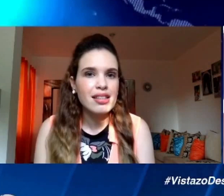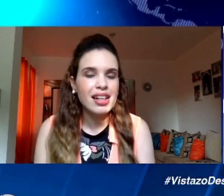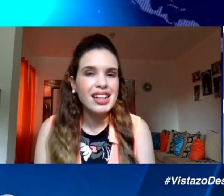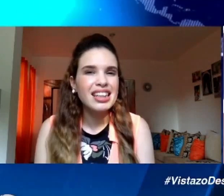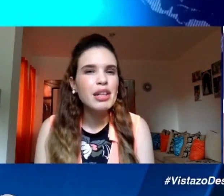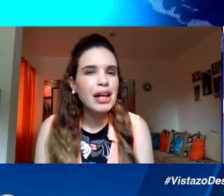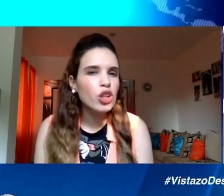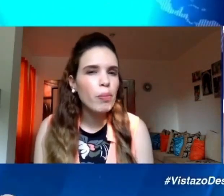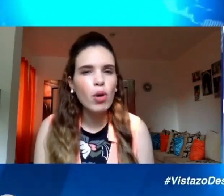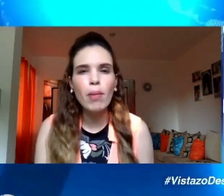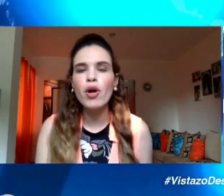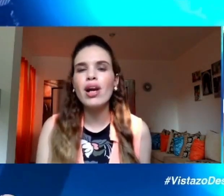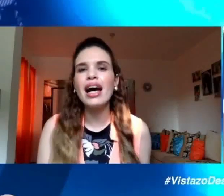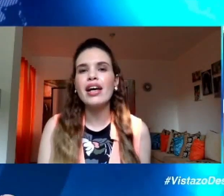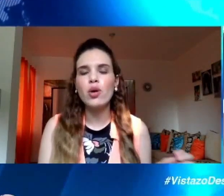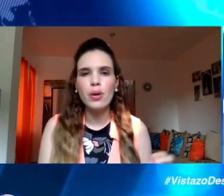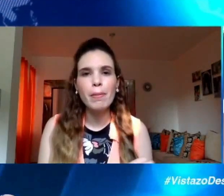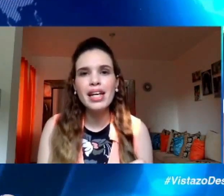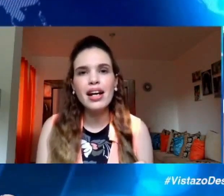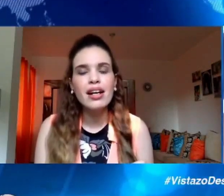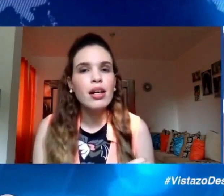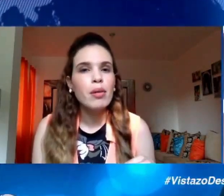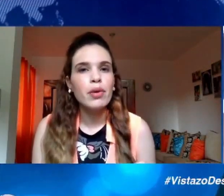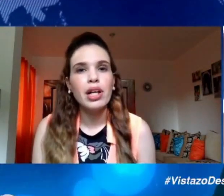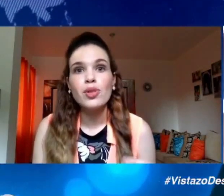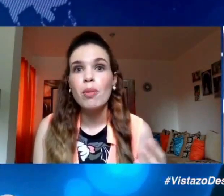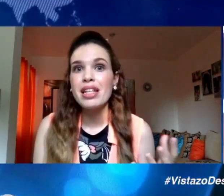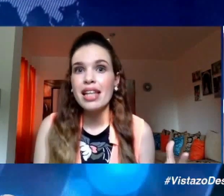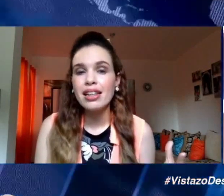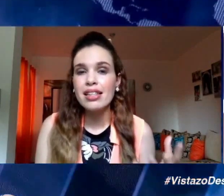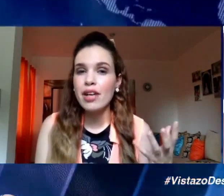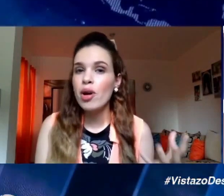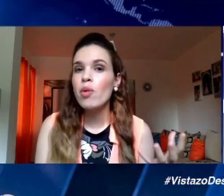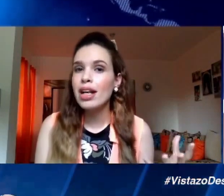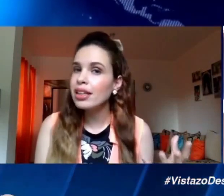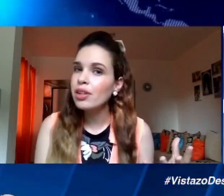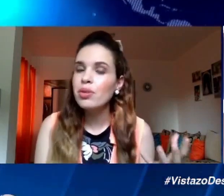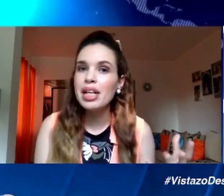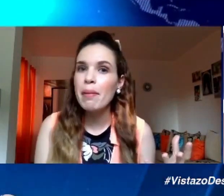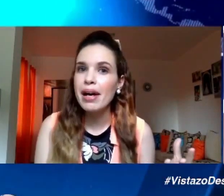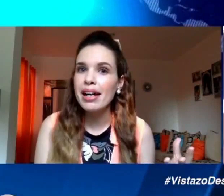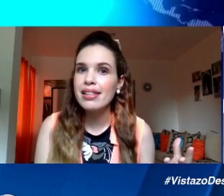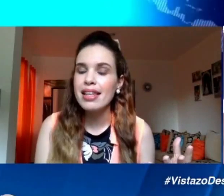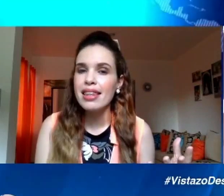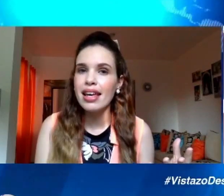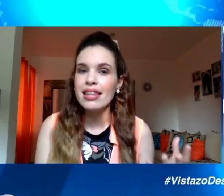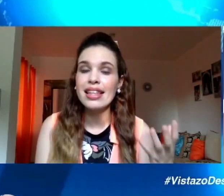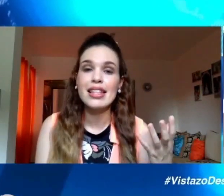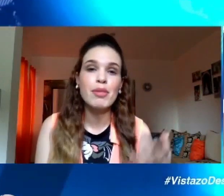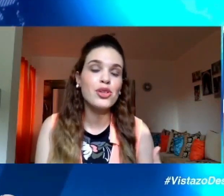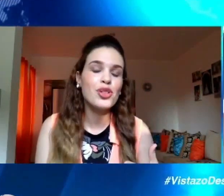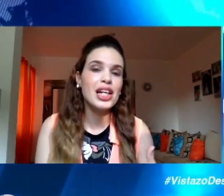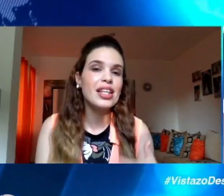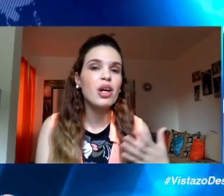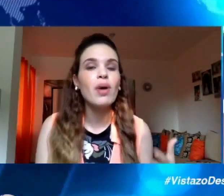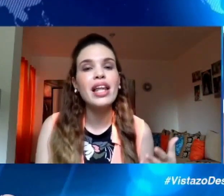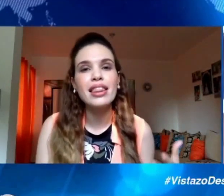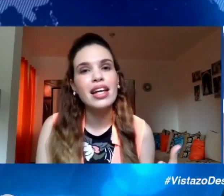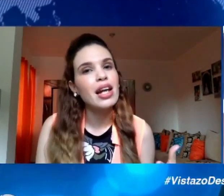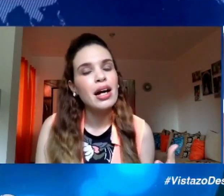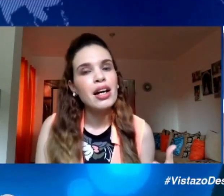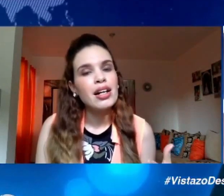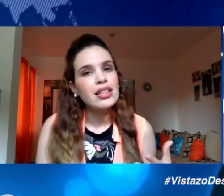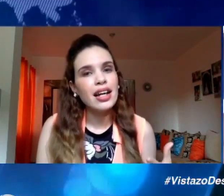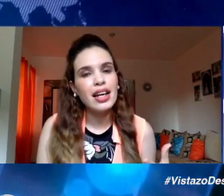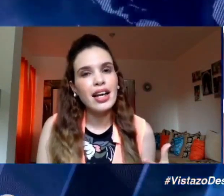se está reactivando poco a poco la economía porque los comerciantes ya no aguantan un día más de distanciamiento social y de